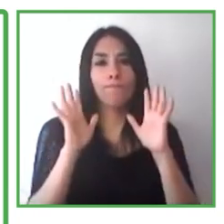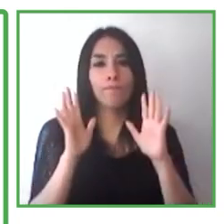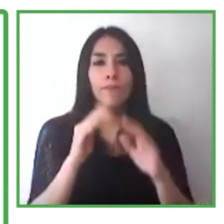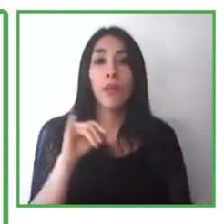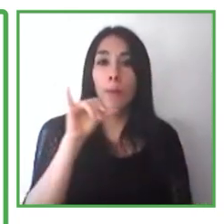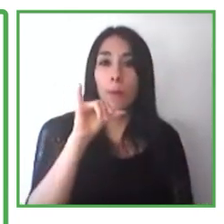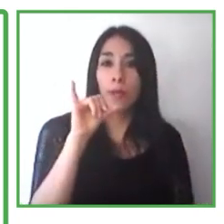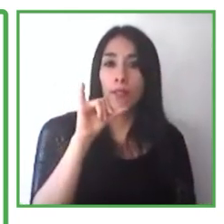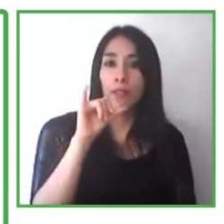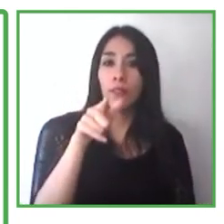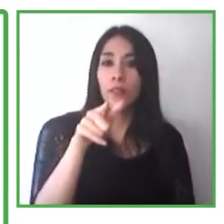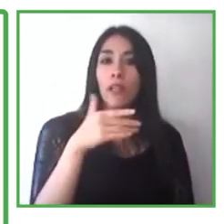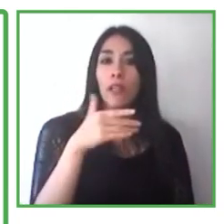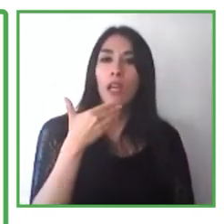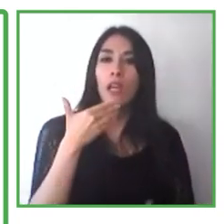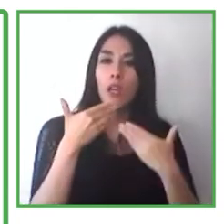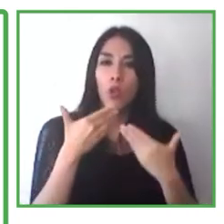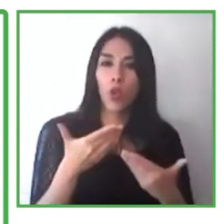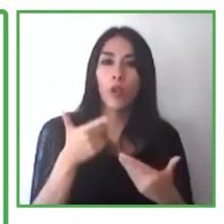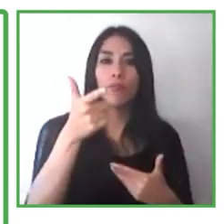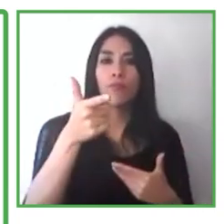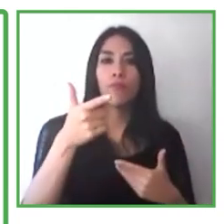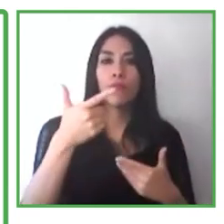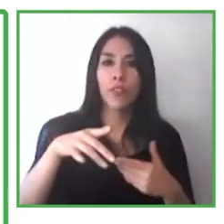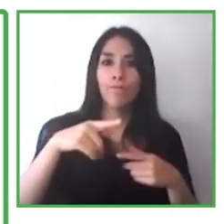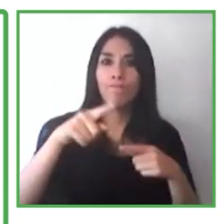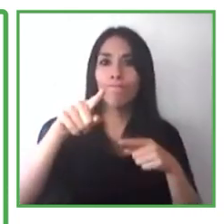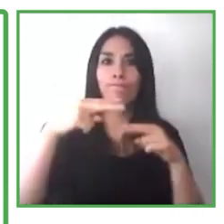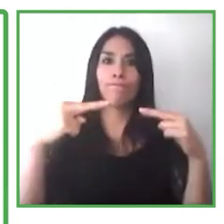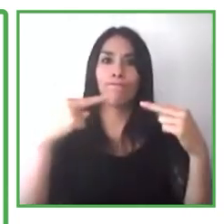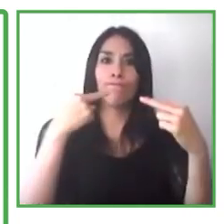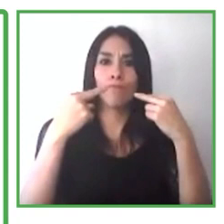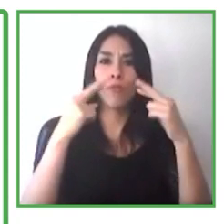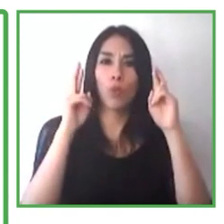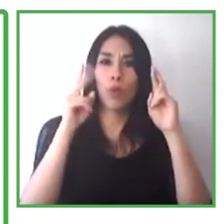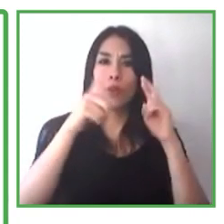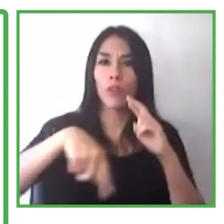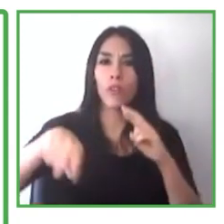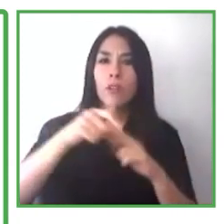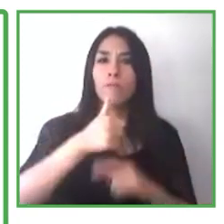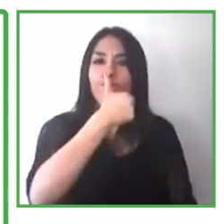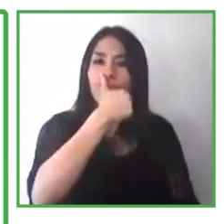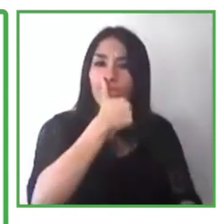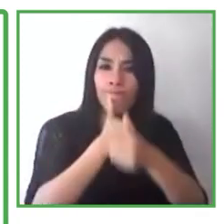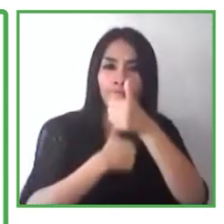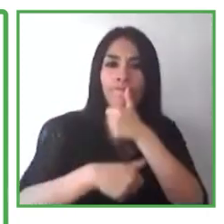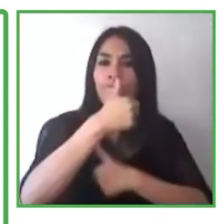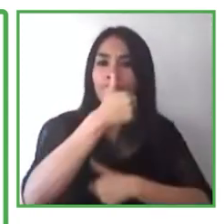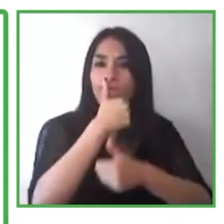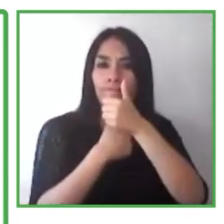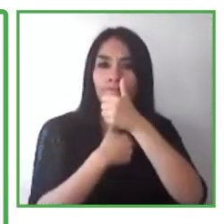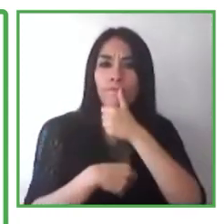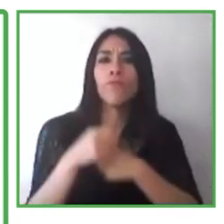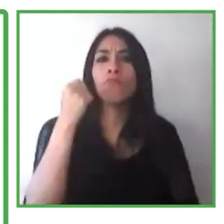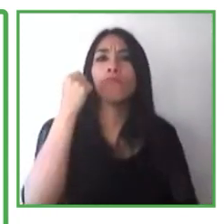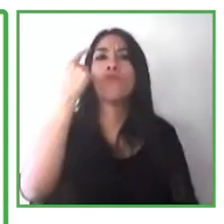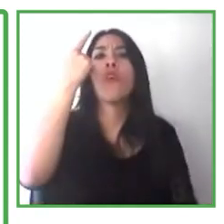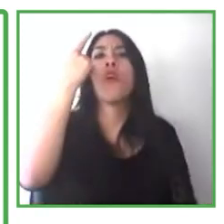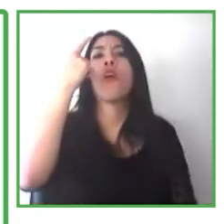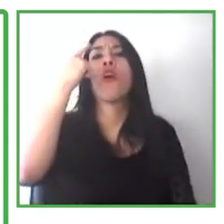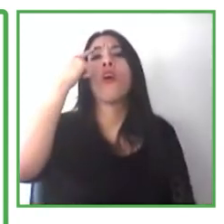último que quiero agregar es tengan paciencia, no van a cambiar el mundo en dos días o incluso en dos meses,